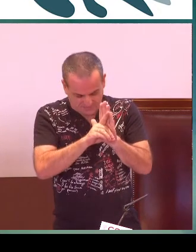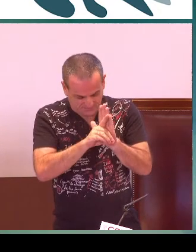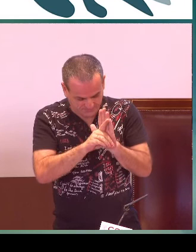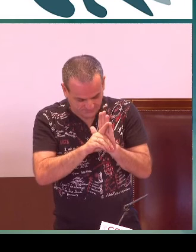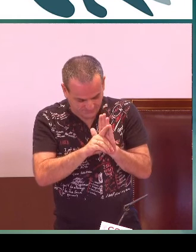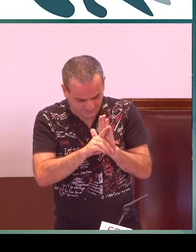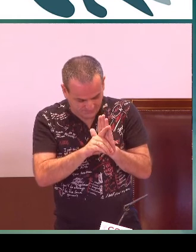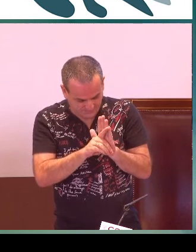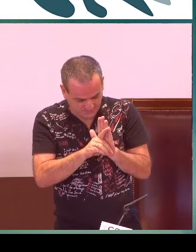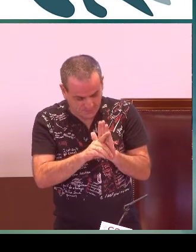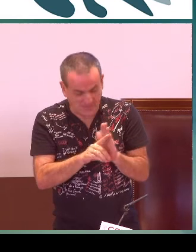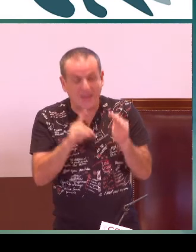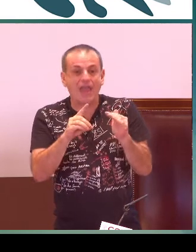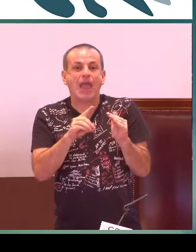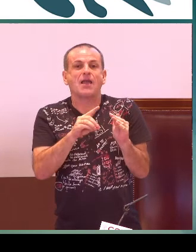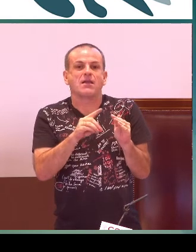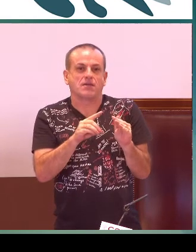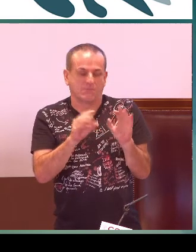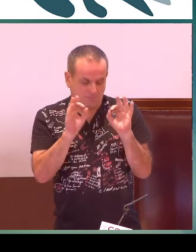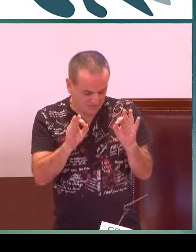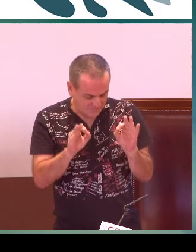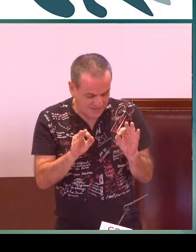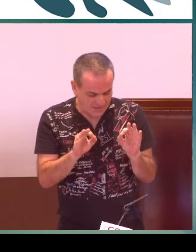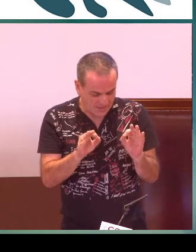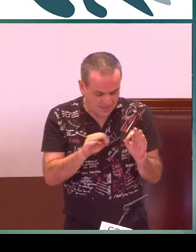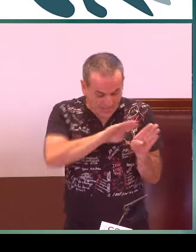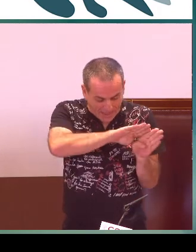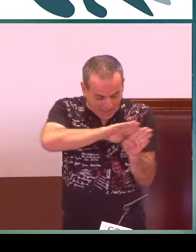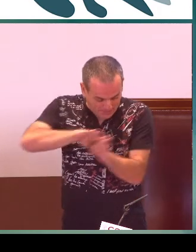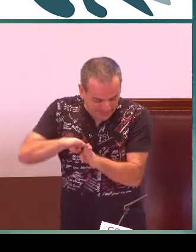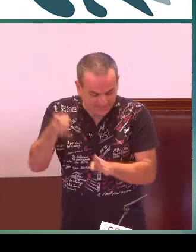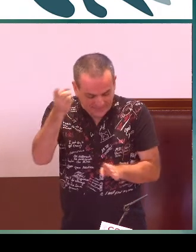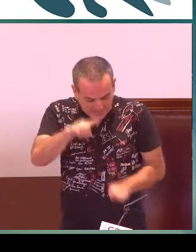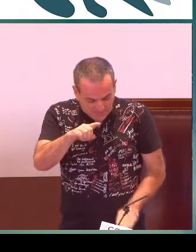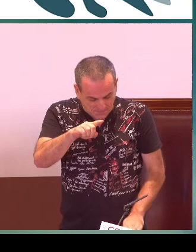Eso es lo que dice el Real Decreto, que centros pueden impartir esas asignaturas.